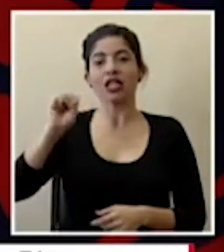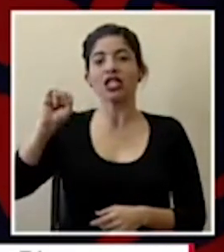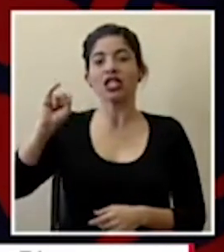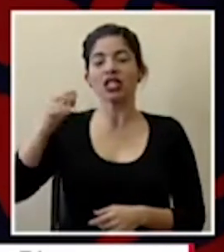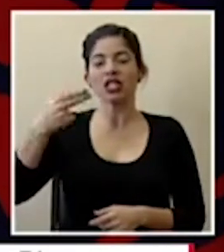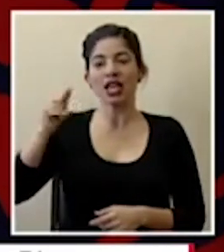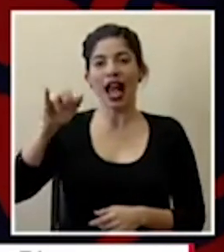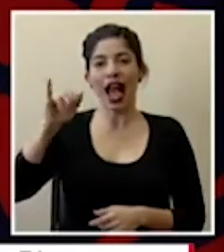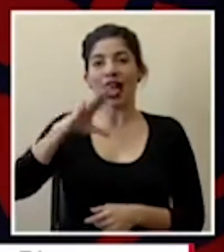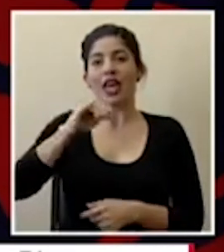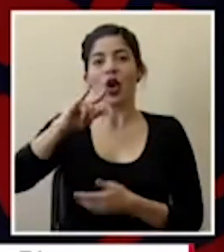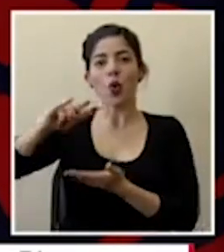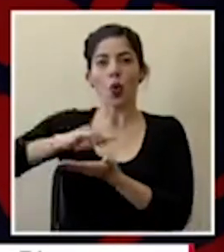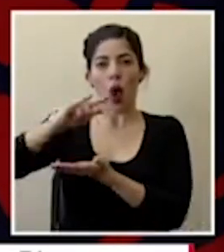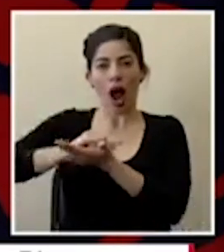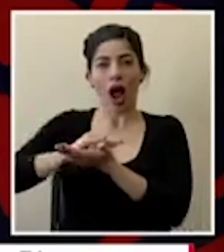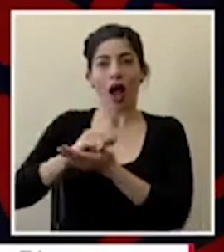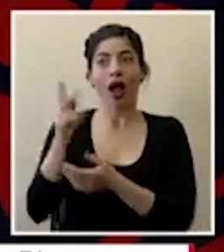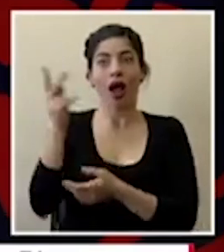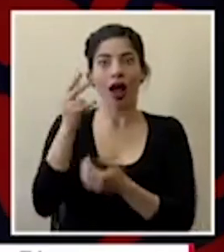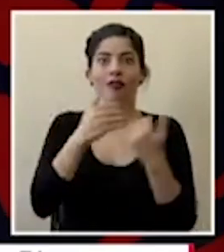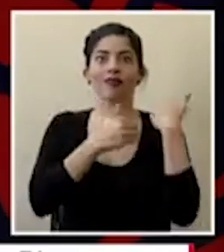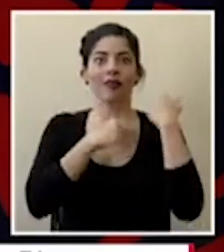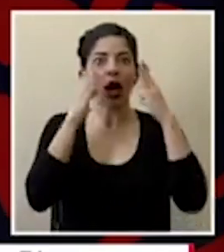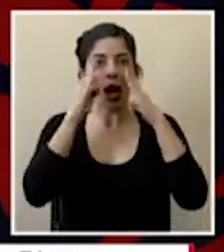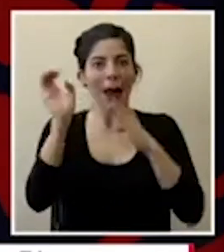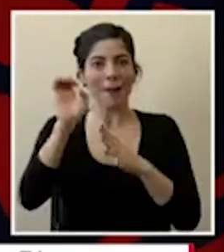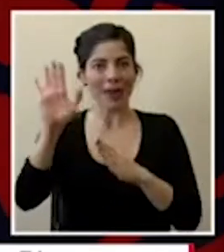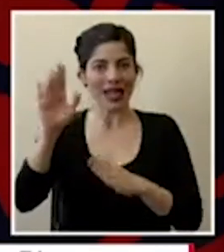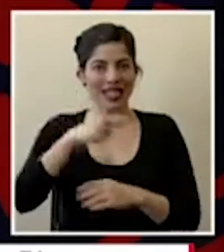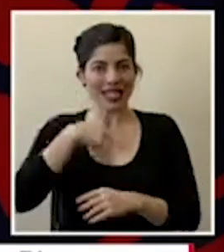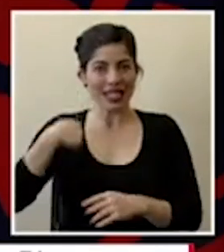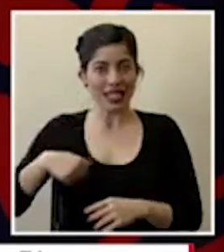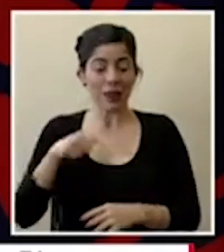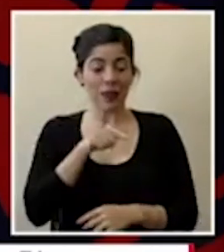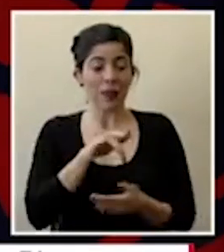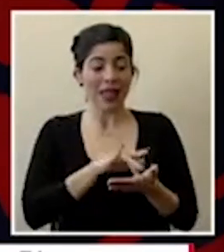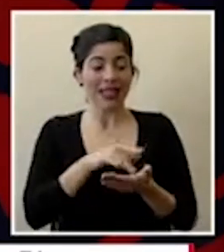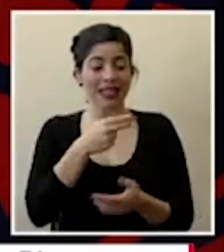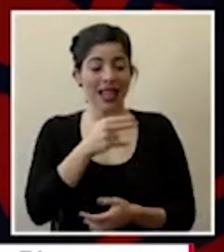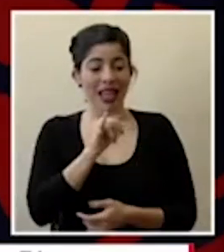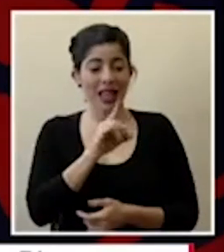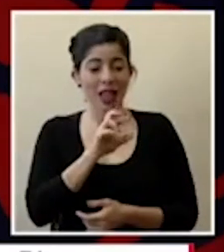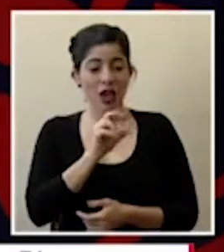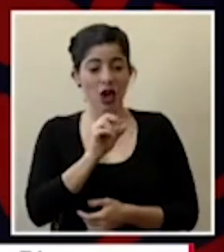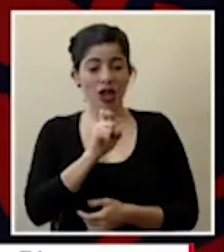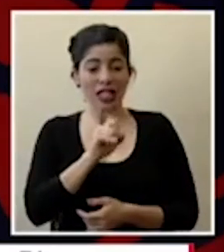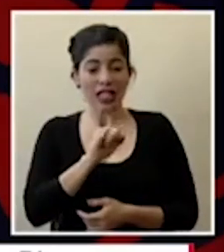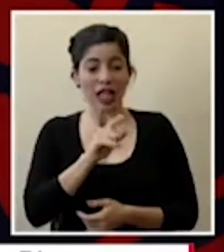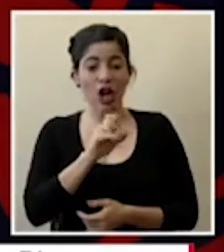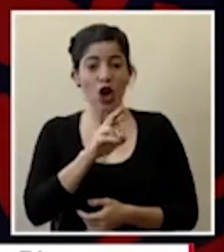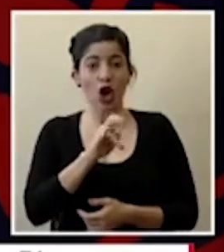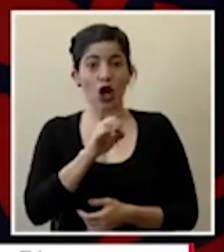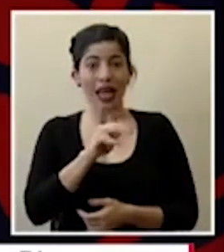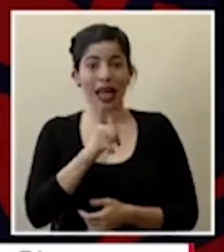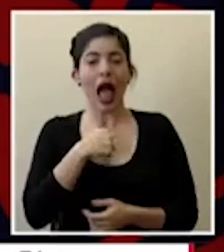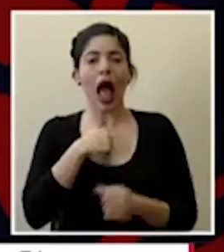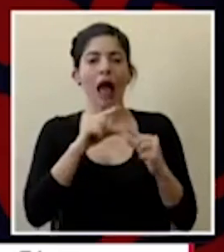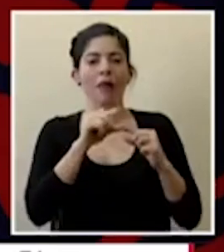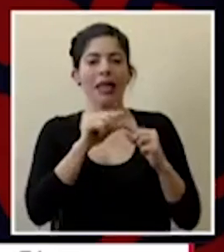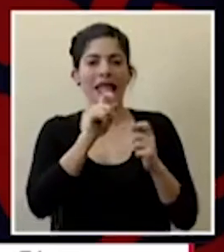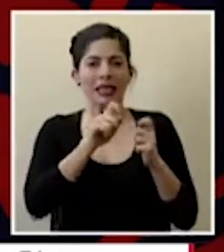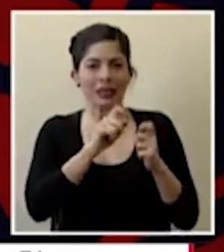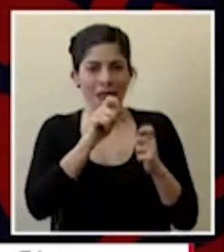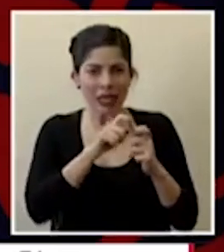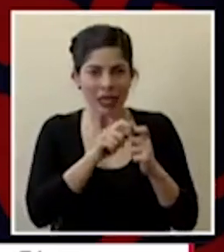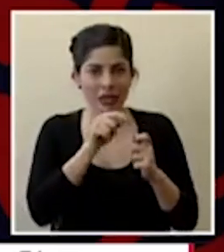fueron los que atendieron la emergencia que se presentó en china la hidroxicloroquina tiene sus indicaciones específicas y sus dosis específicas